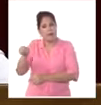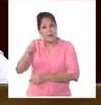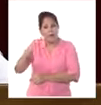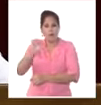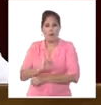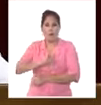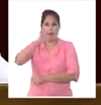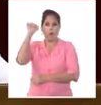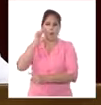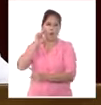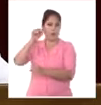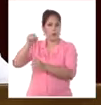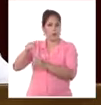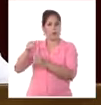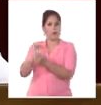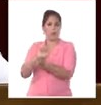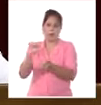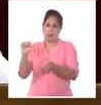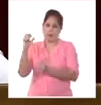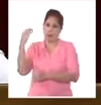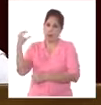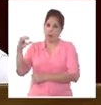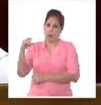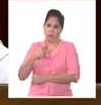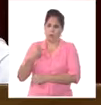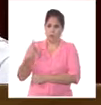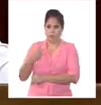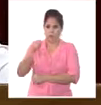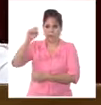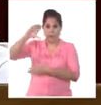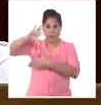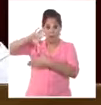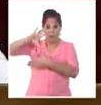de este anhelado propósito del pueblo colombiano y de nuestra región.